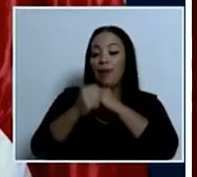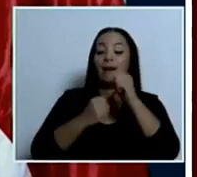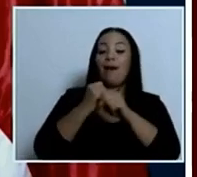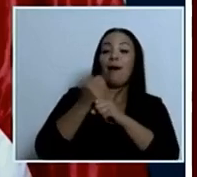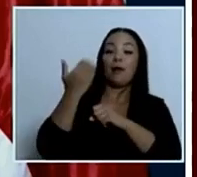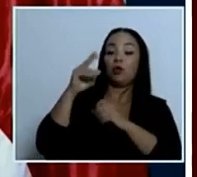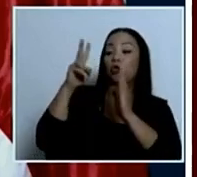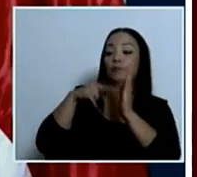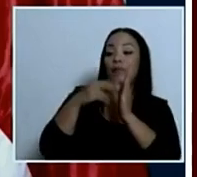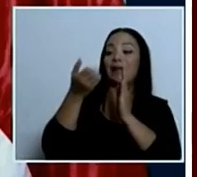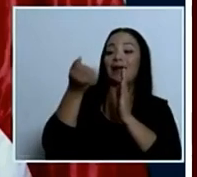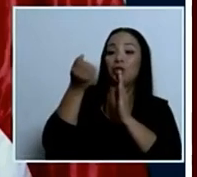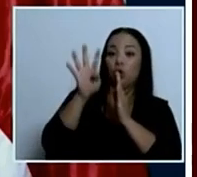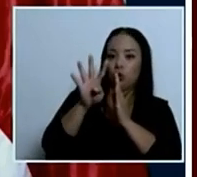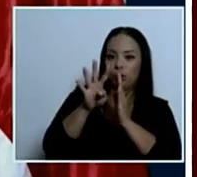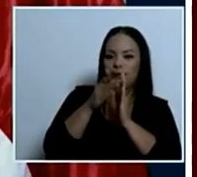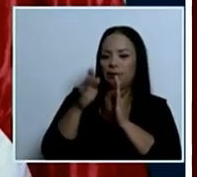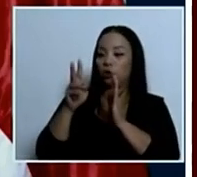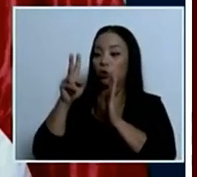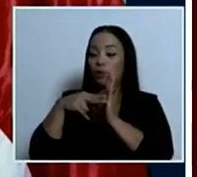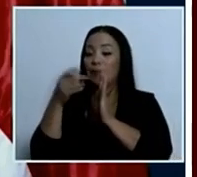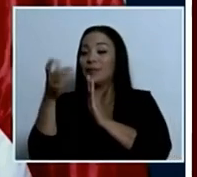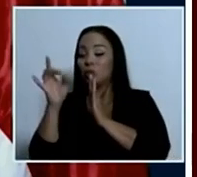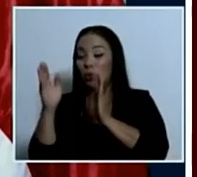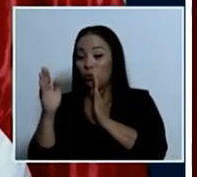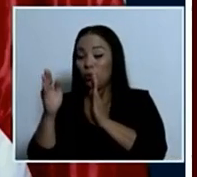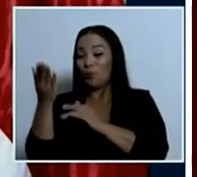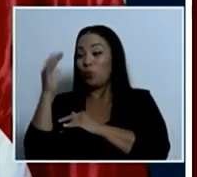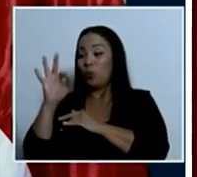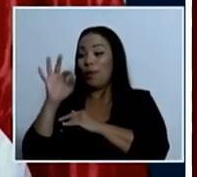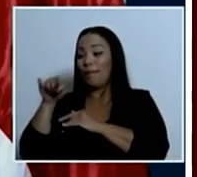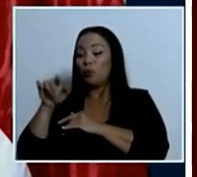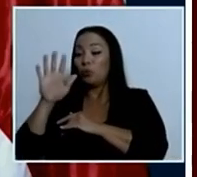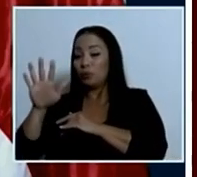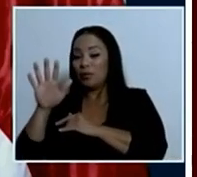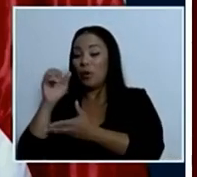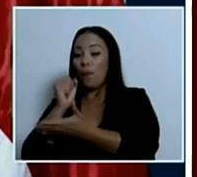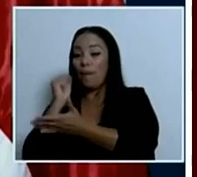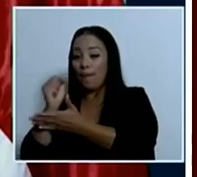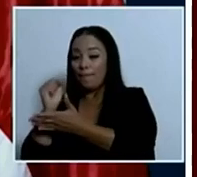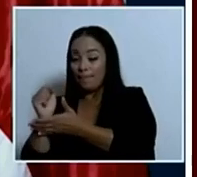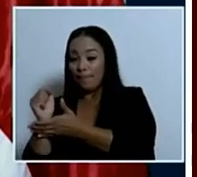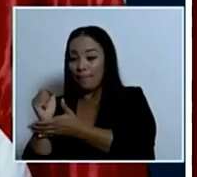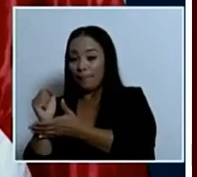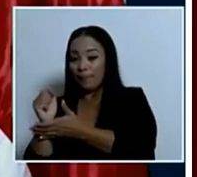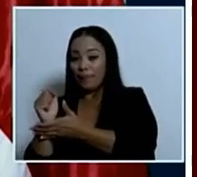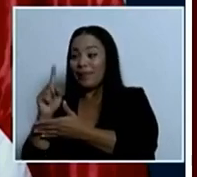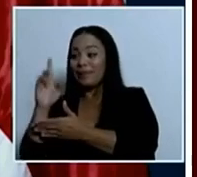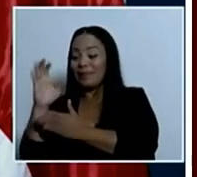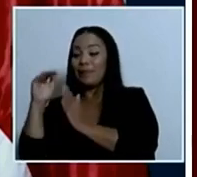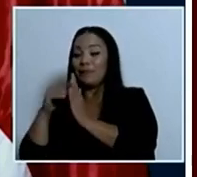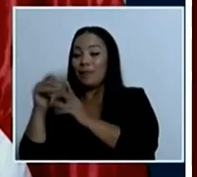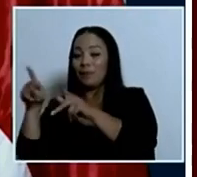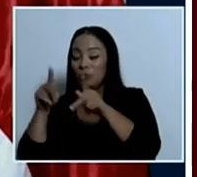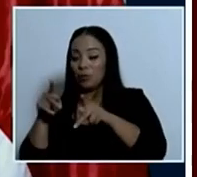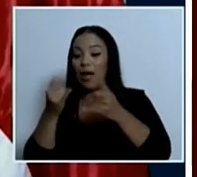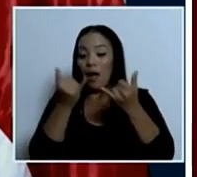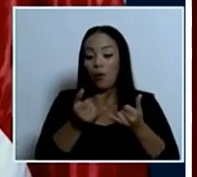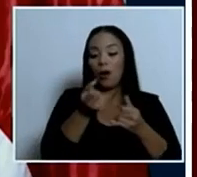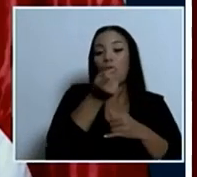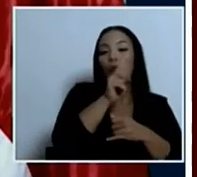2018 pasamos de 9.5 asesinatos por cada 100 mil personas a 11